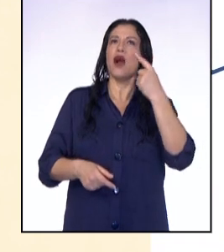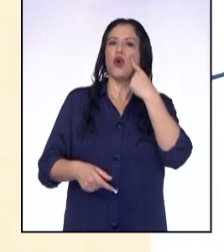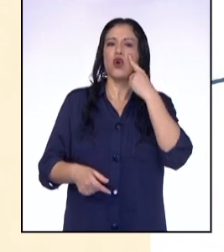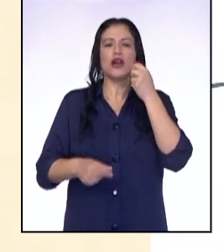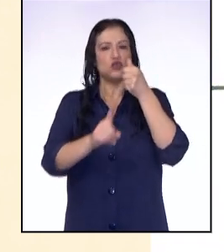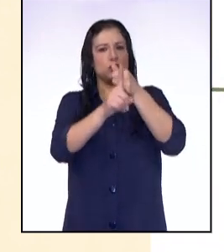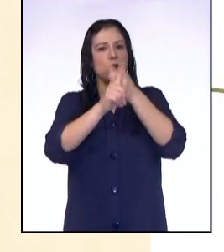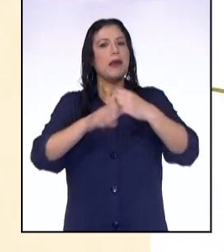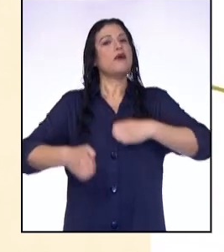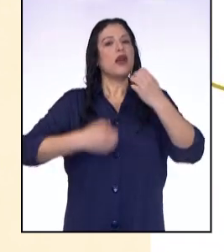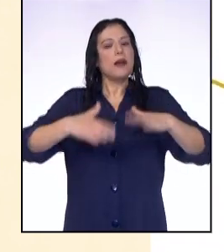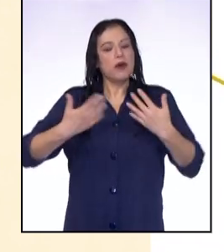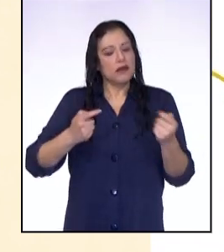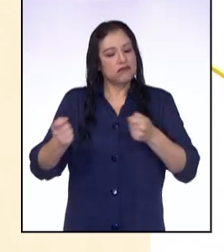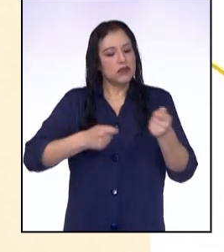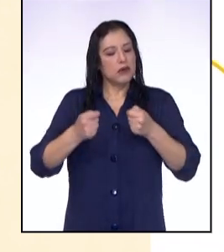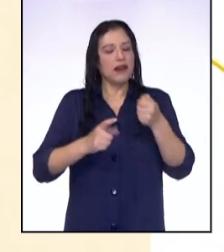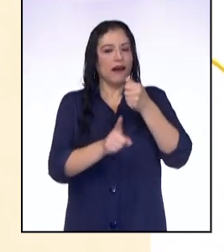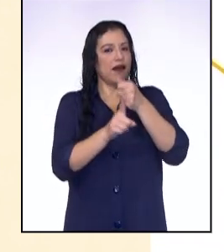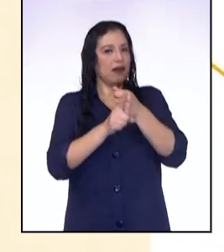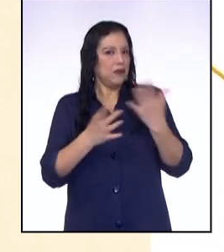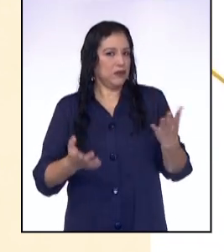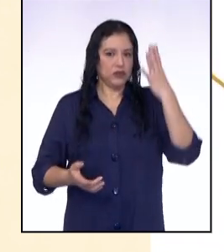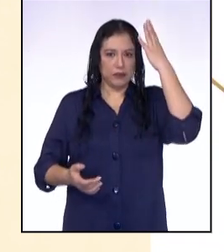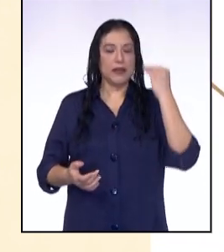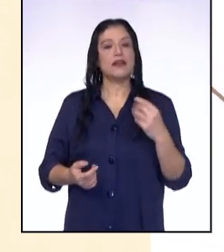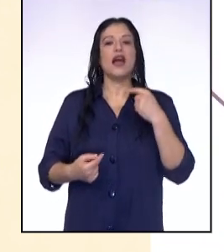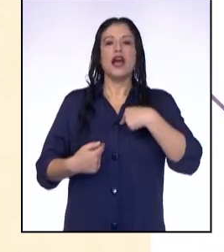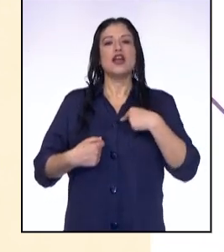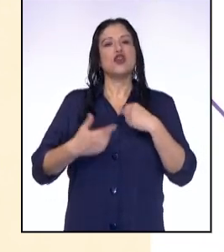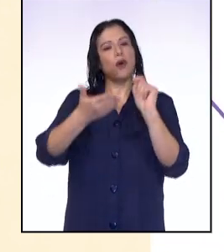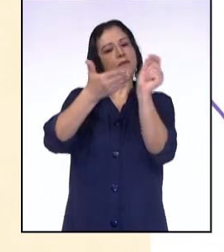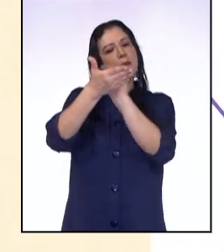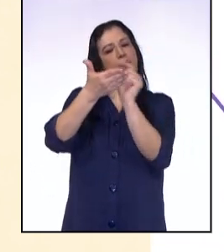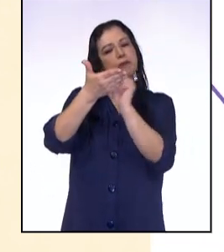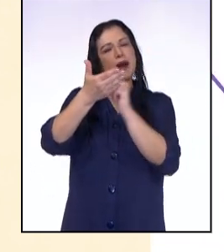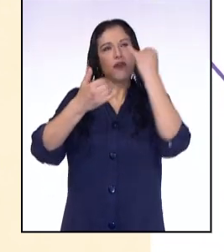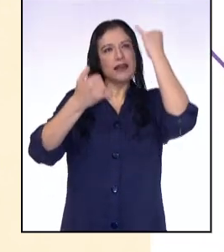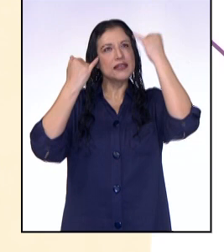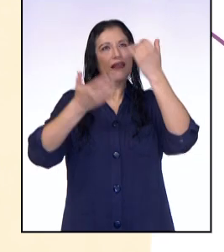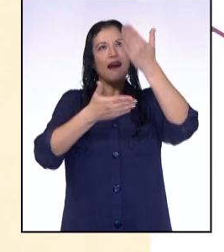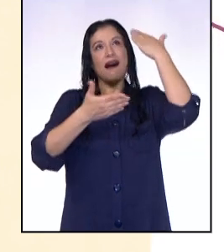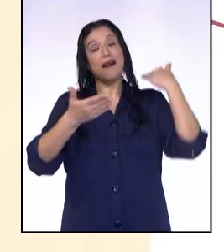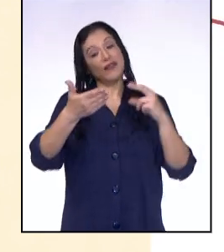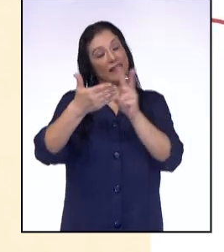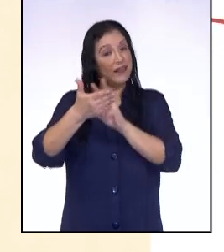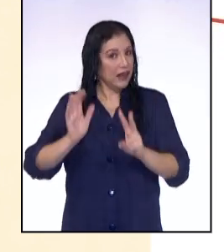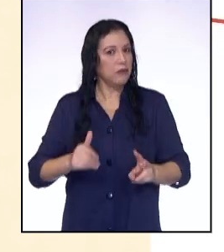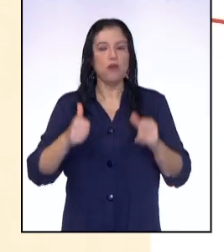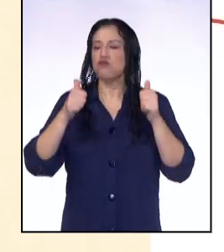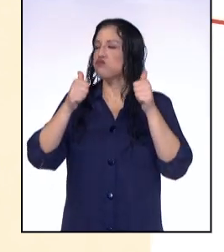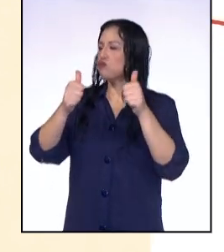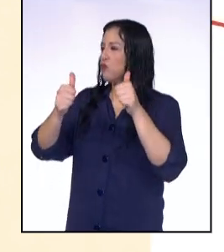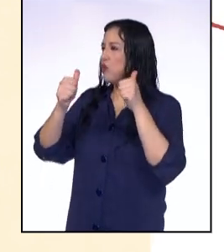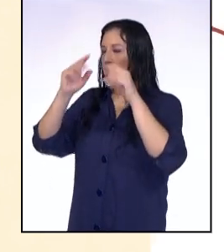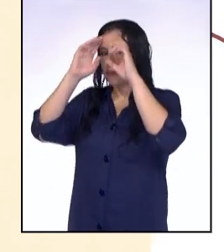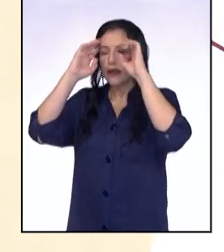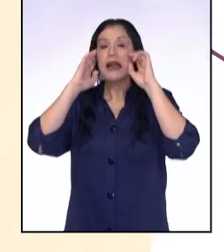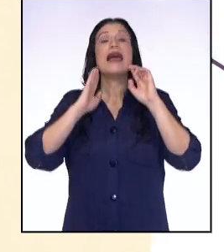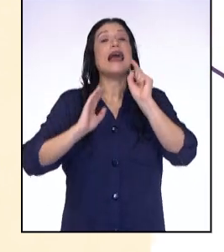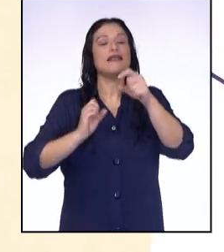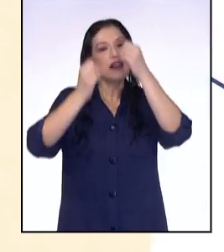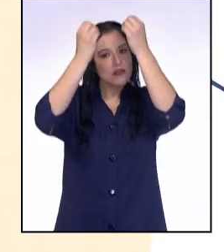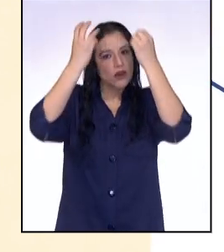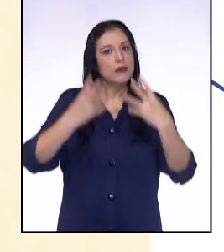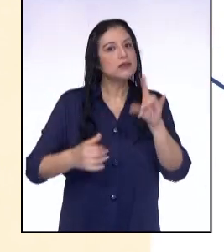y que puedan regularlas según su experiencia. Yo hice mis apuntes con las ideas que obtuve de las lecturas. Bien, Junior. Justo esa es la